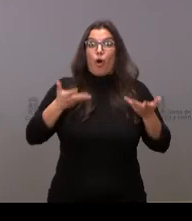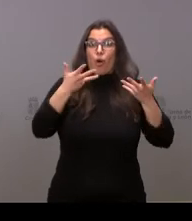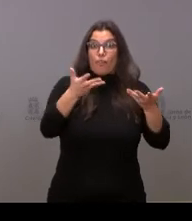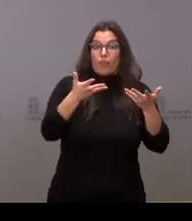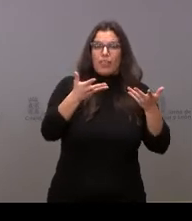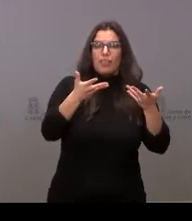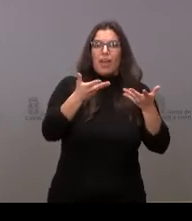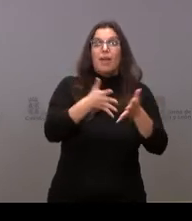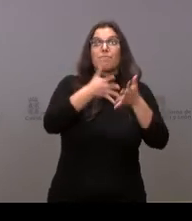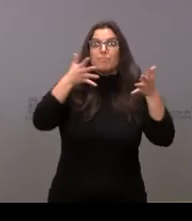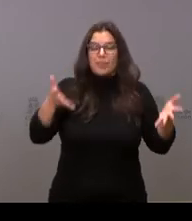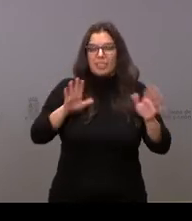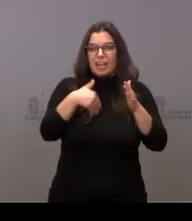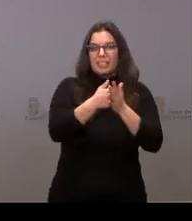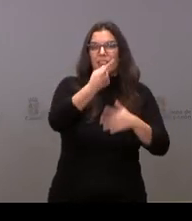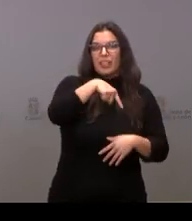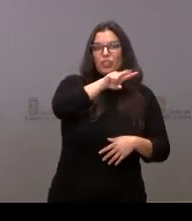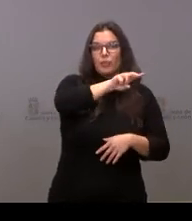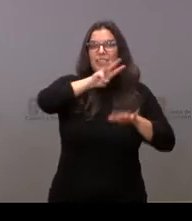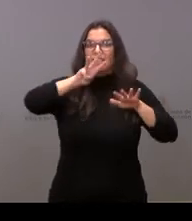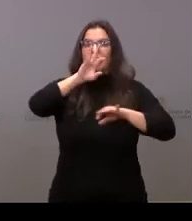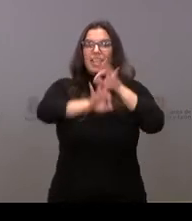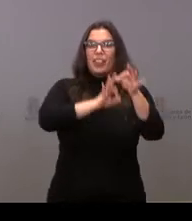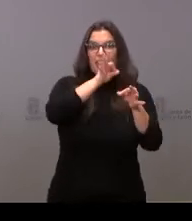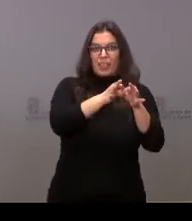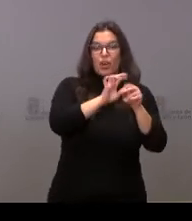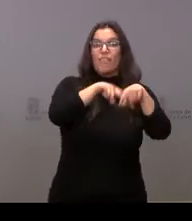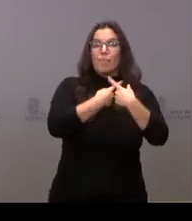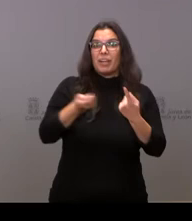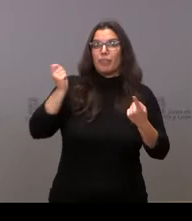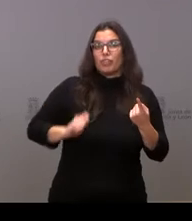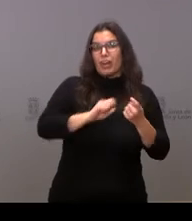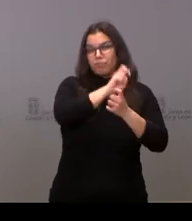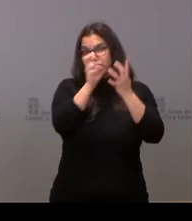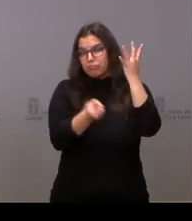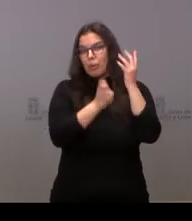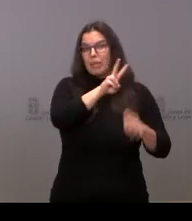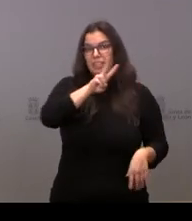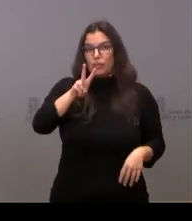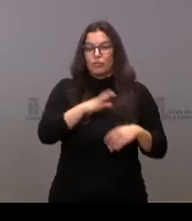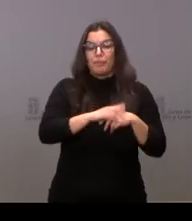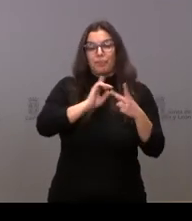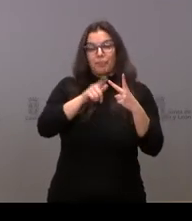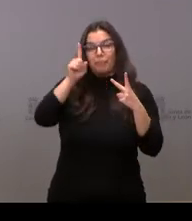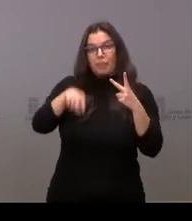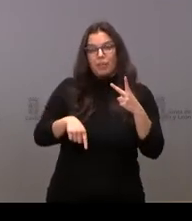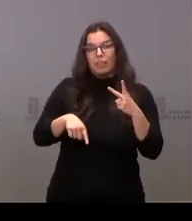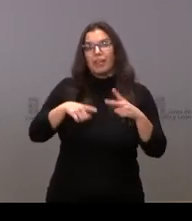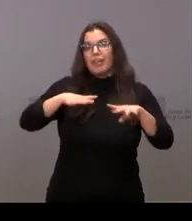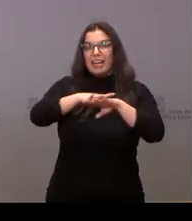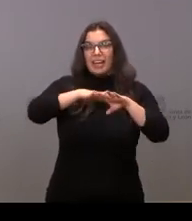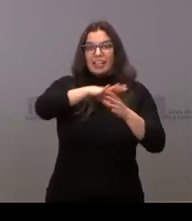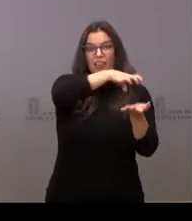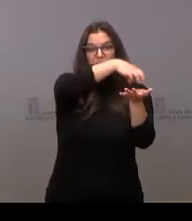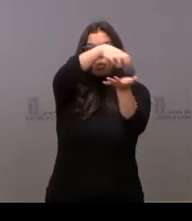123 ciclos de 22 familias profesionales. Por otro lado, con la mayor red de